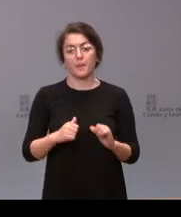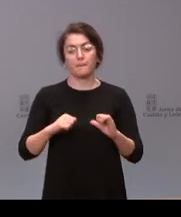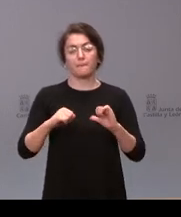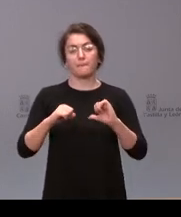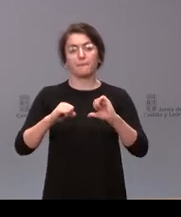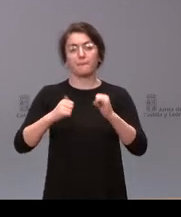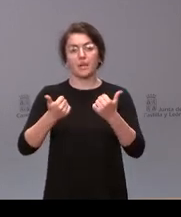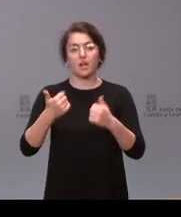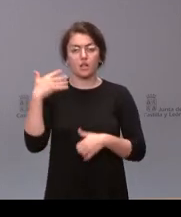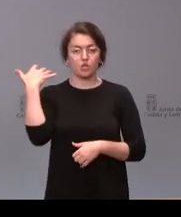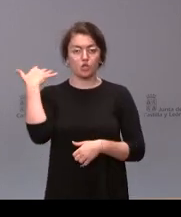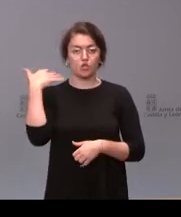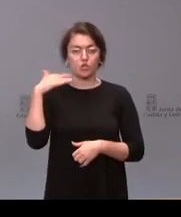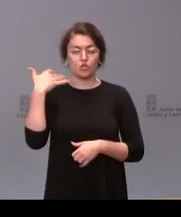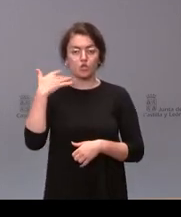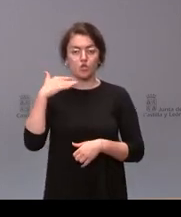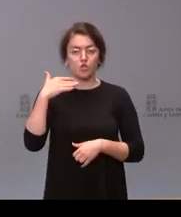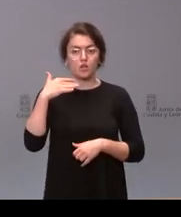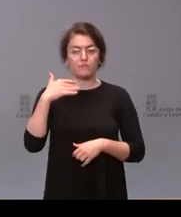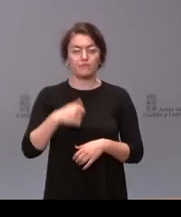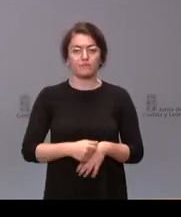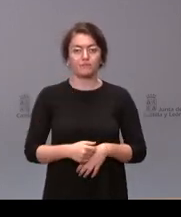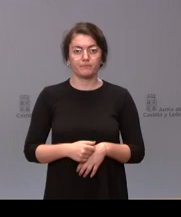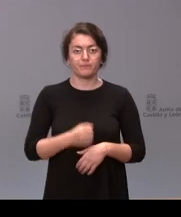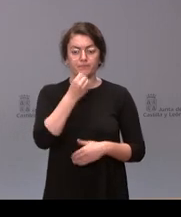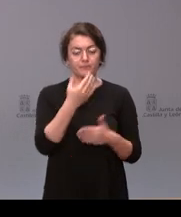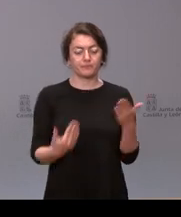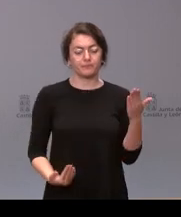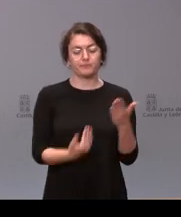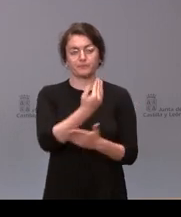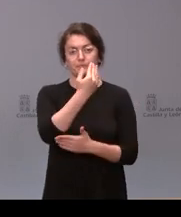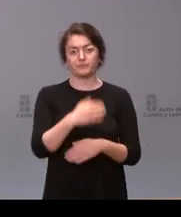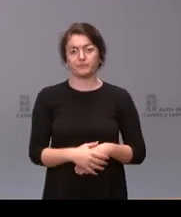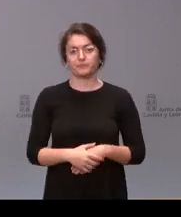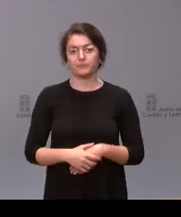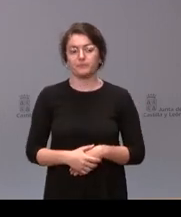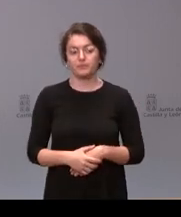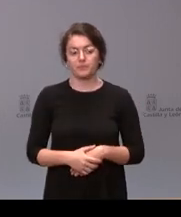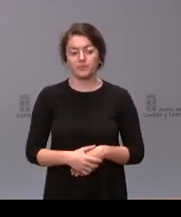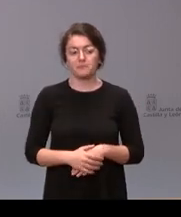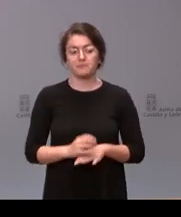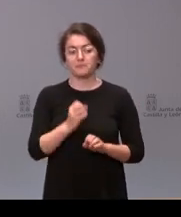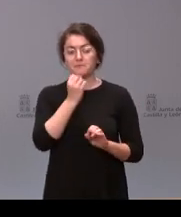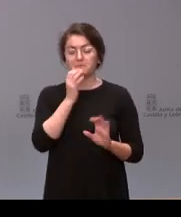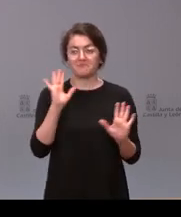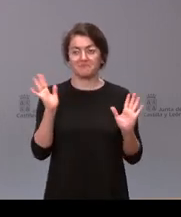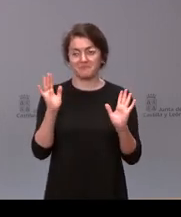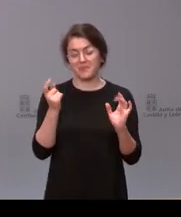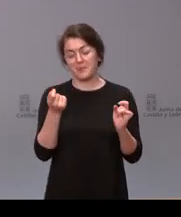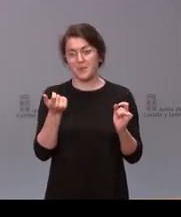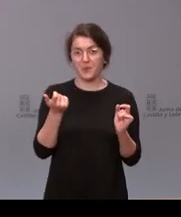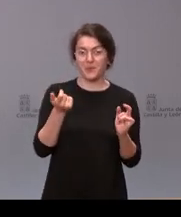Muñoz de Soria Noticias. Buenos días, Encarna. Hola, buenos días. Bueno, voy a ser un poco